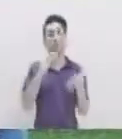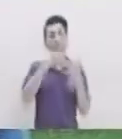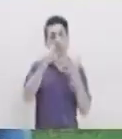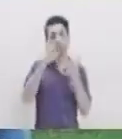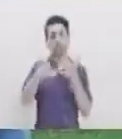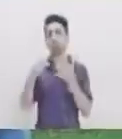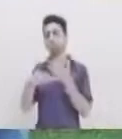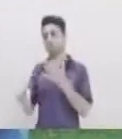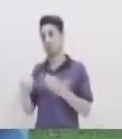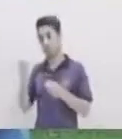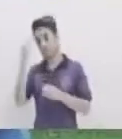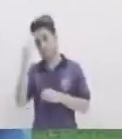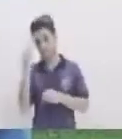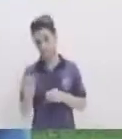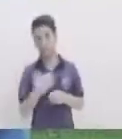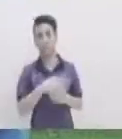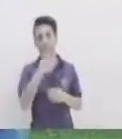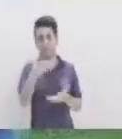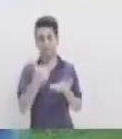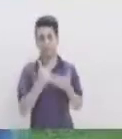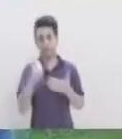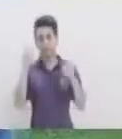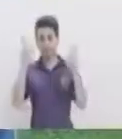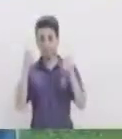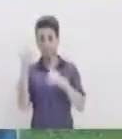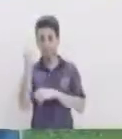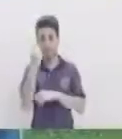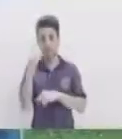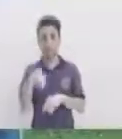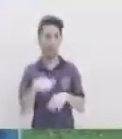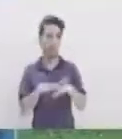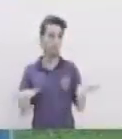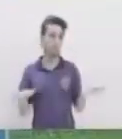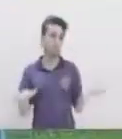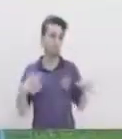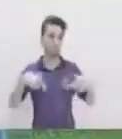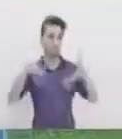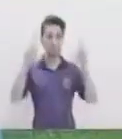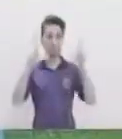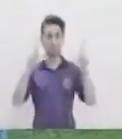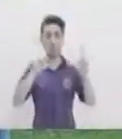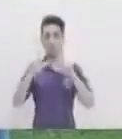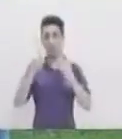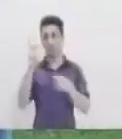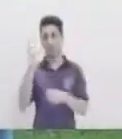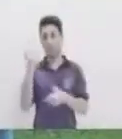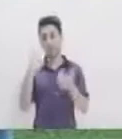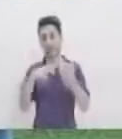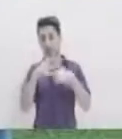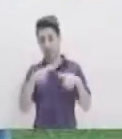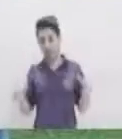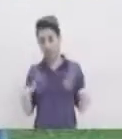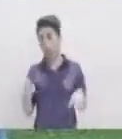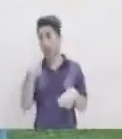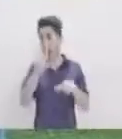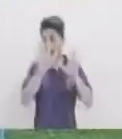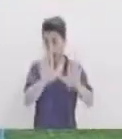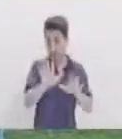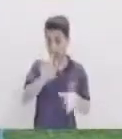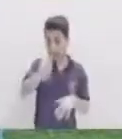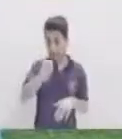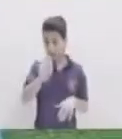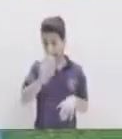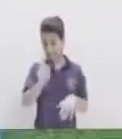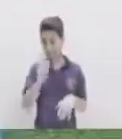de clasificarlos ¿Verdad? Profe Muchísimas gracias Por ese tema muy importante Es así como llegamos Al final del segmento De comunicación y lenguaje Y no se